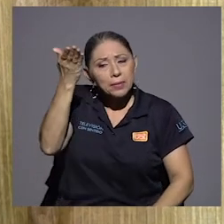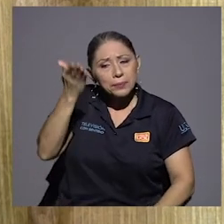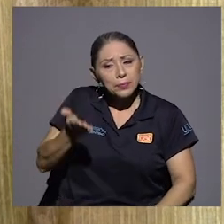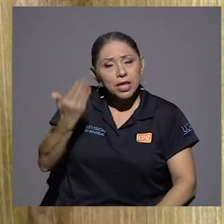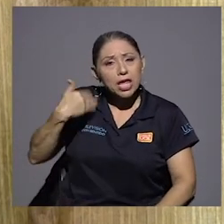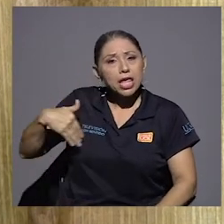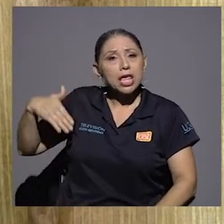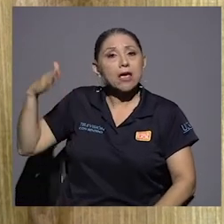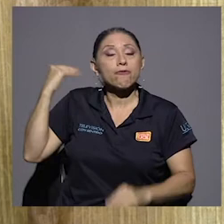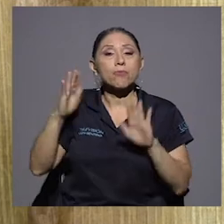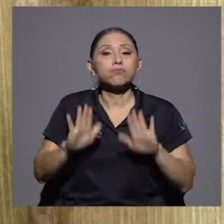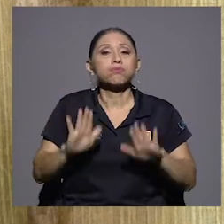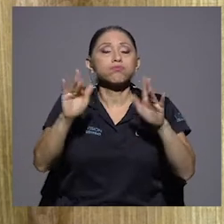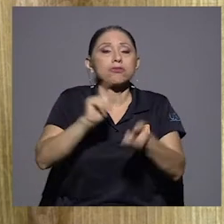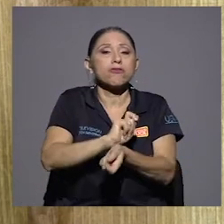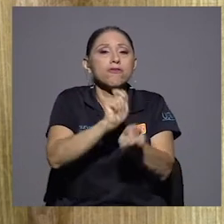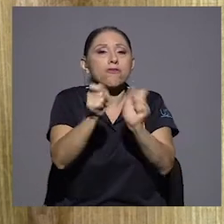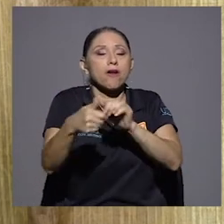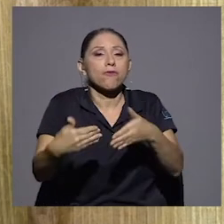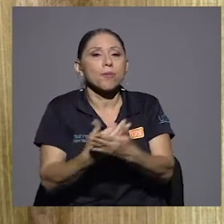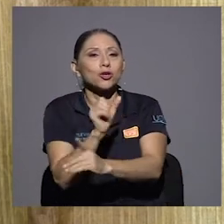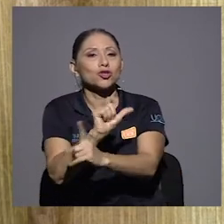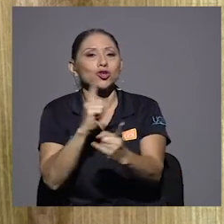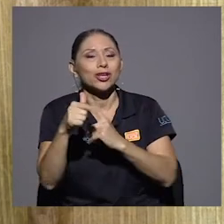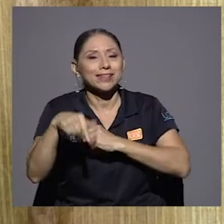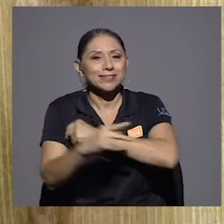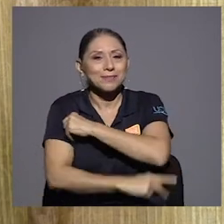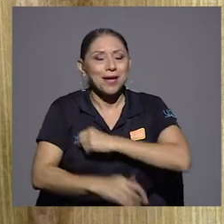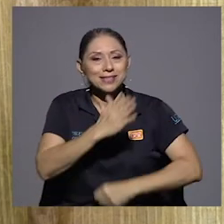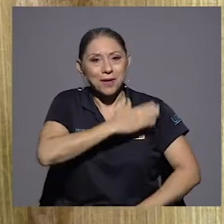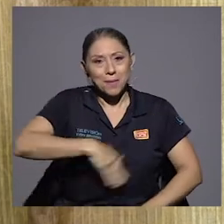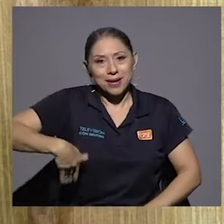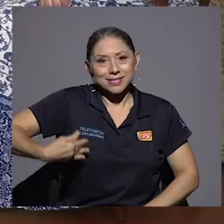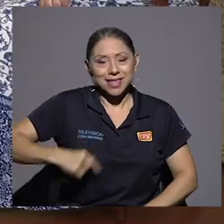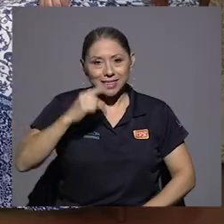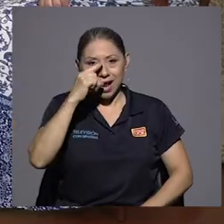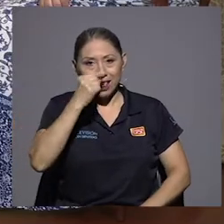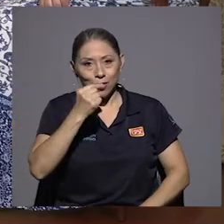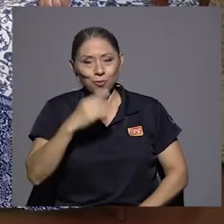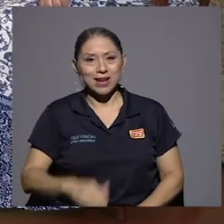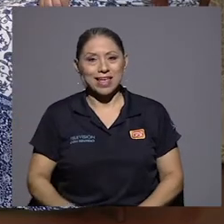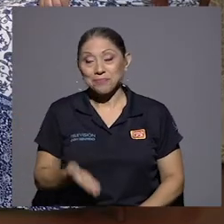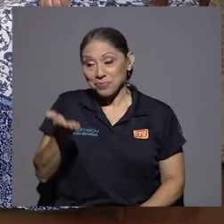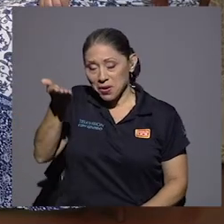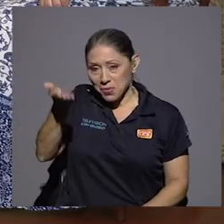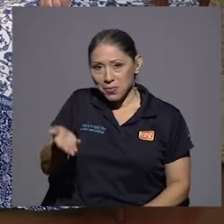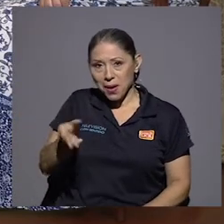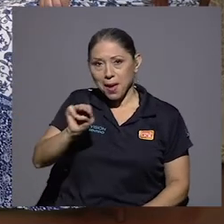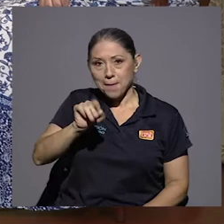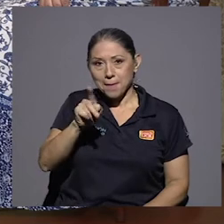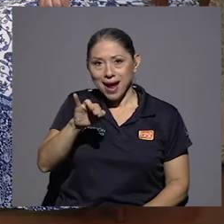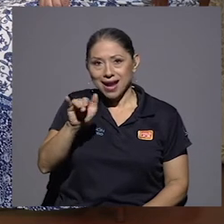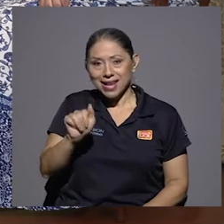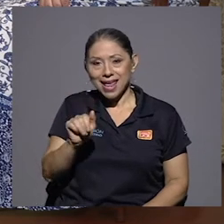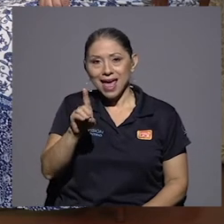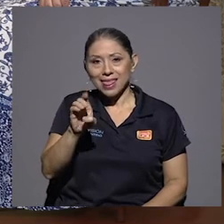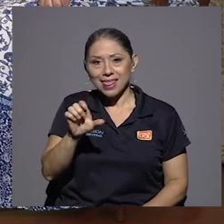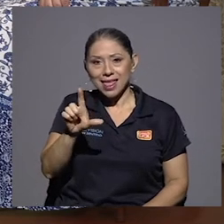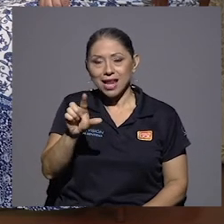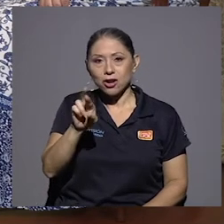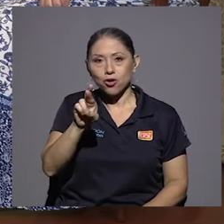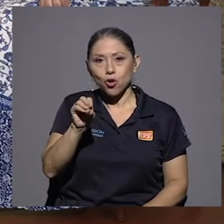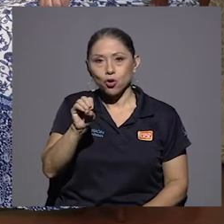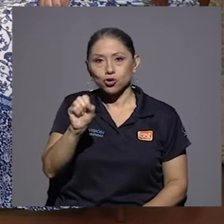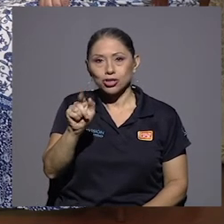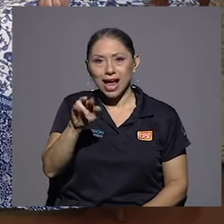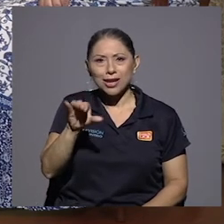gran reformador social de este país, el presidente Calderón Guardia. Doña María del Rosario, tenemos muchas imágenes de sus